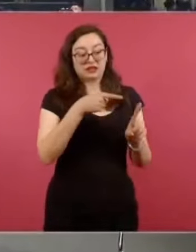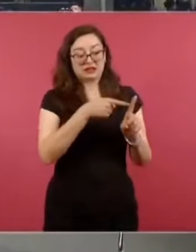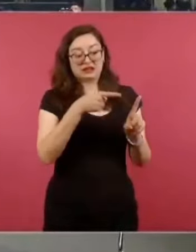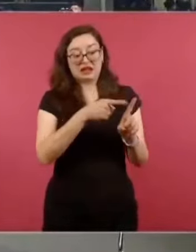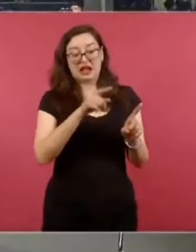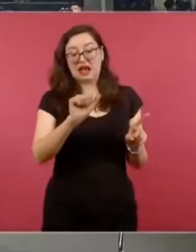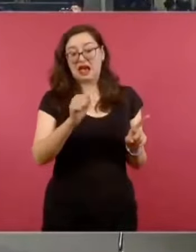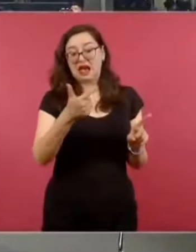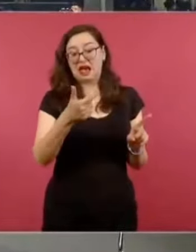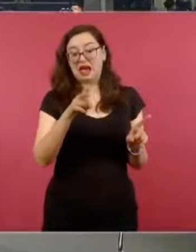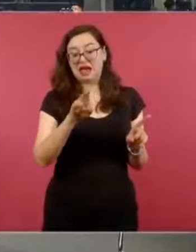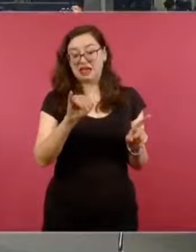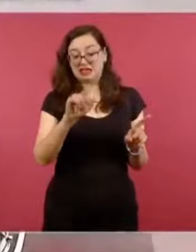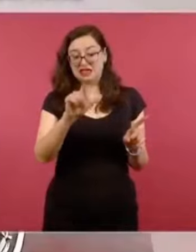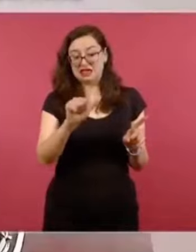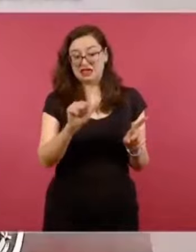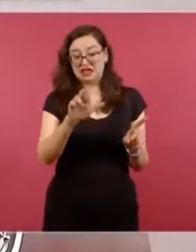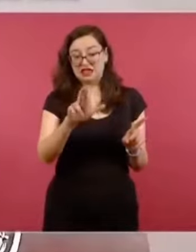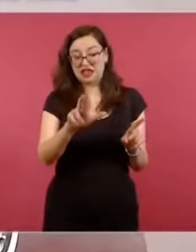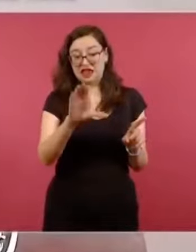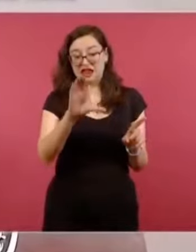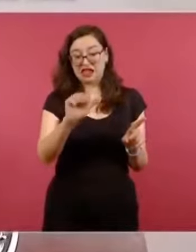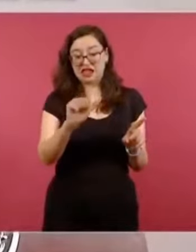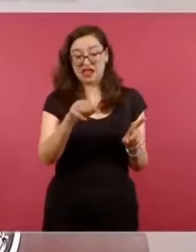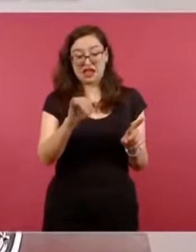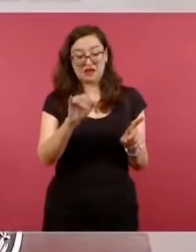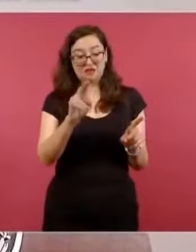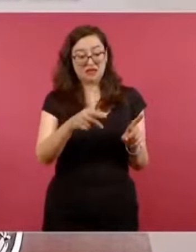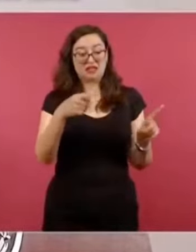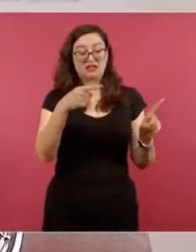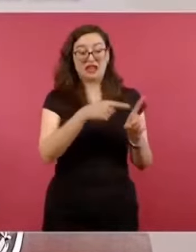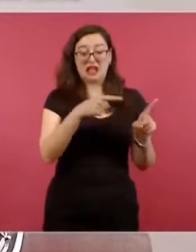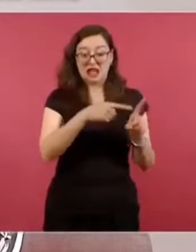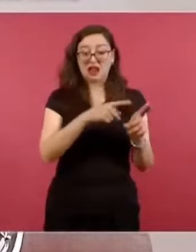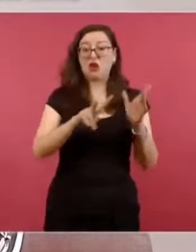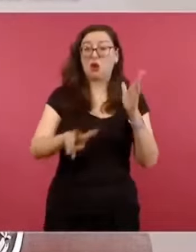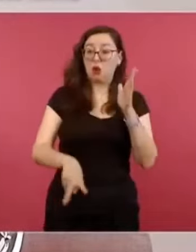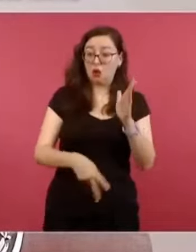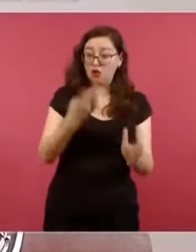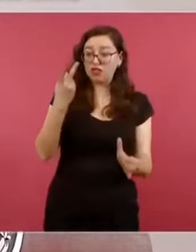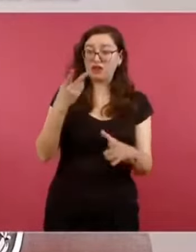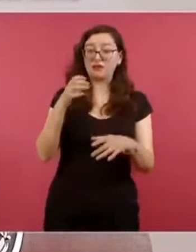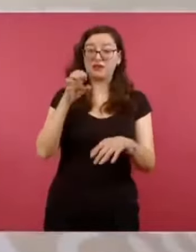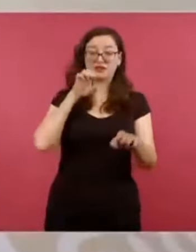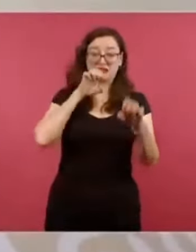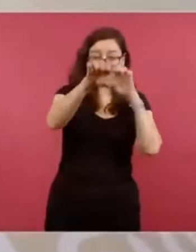de que es un intelectual independiente o Krause. No